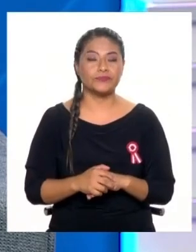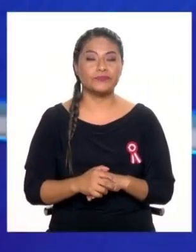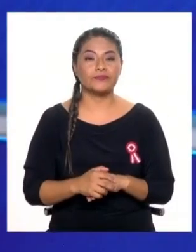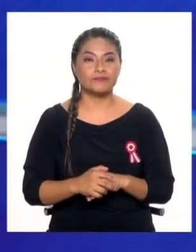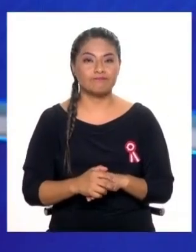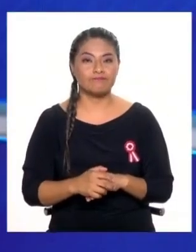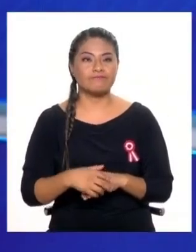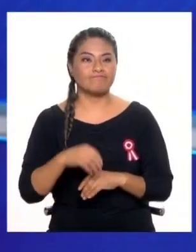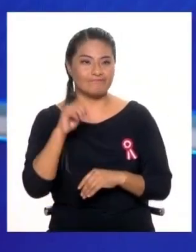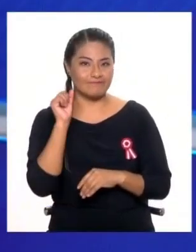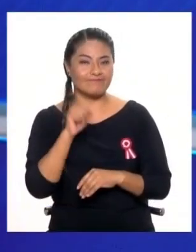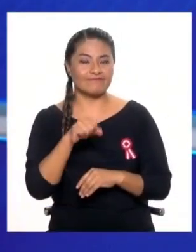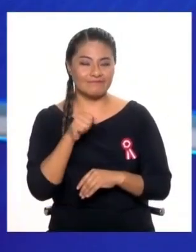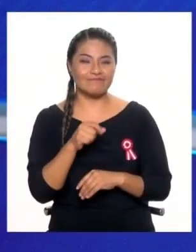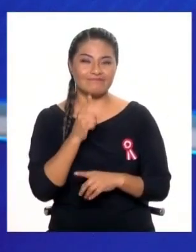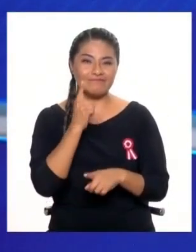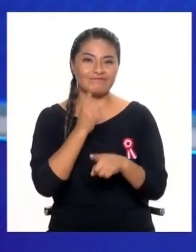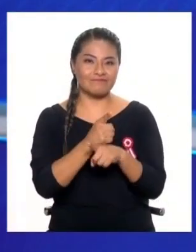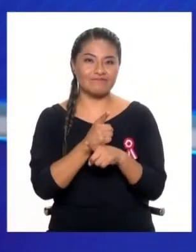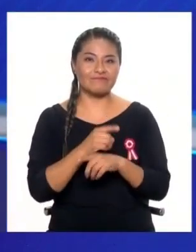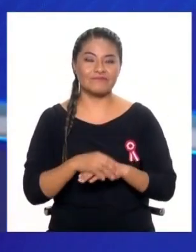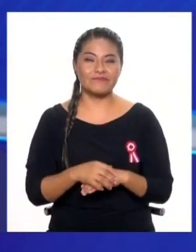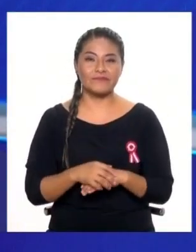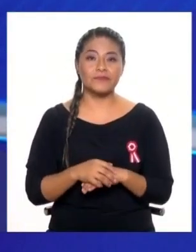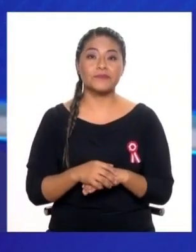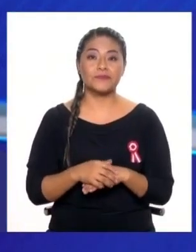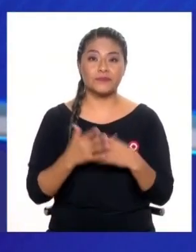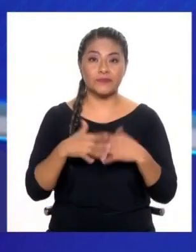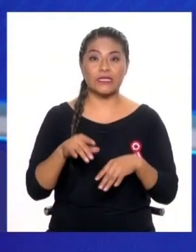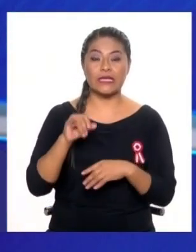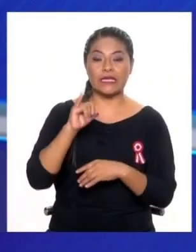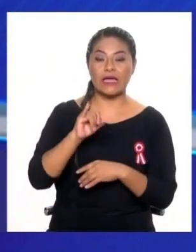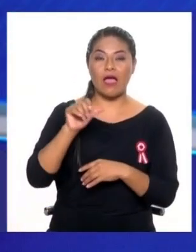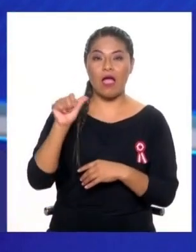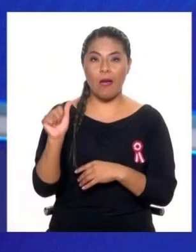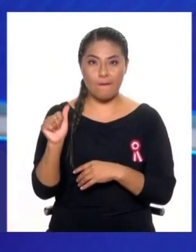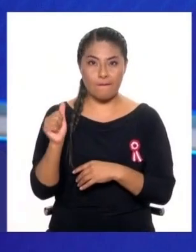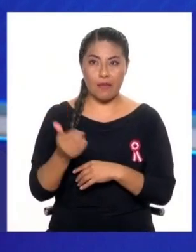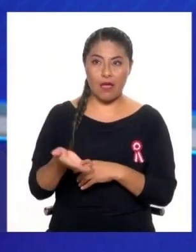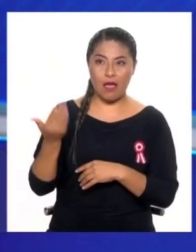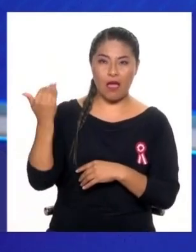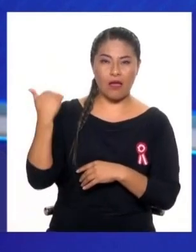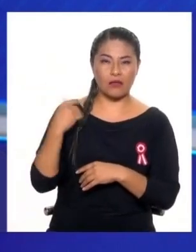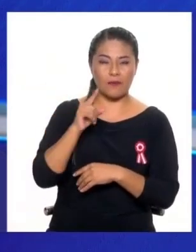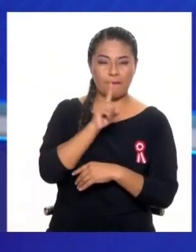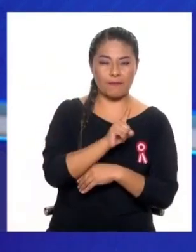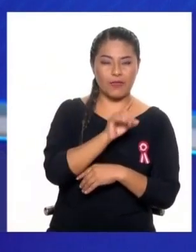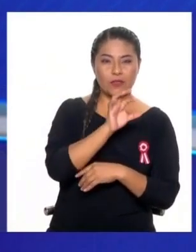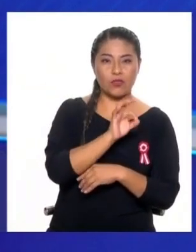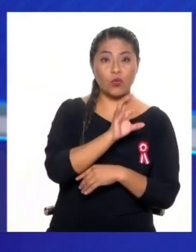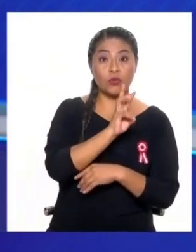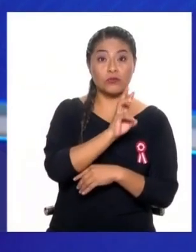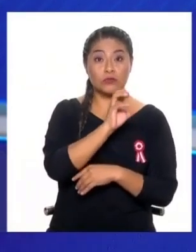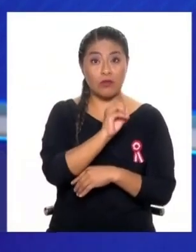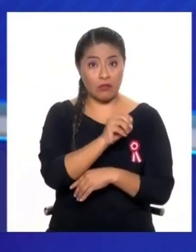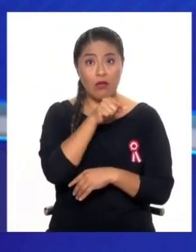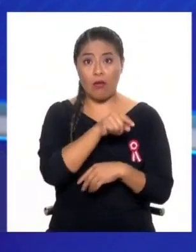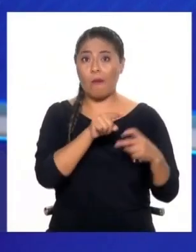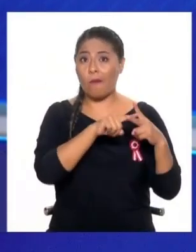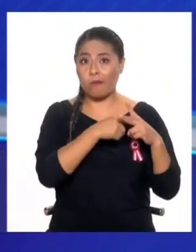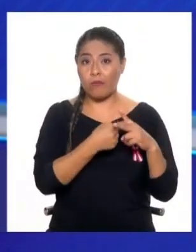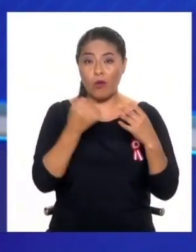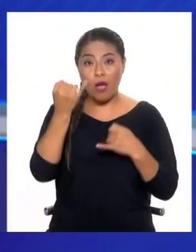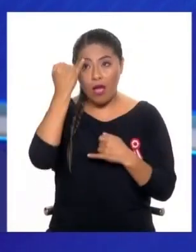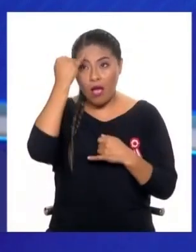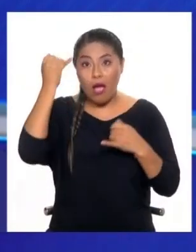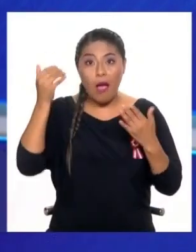De hecho, lo primero que hay que comentar es que la inteligencia artificial existe desde 1960 aproximadamente, o sea, no es que se acaban de